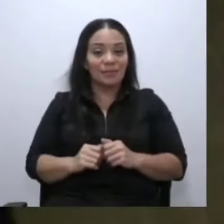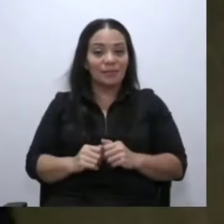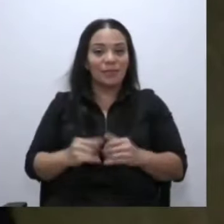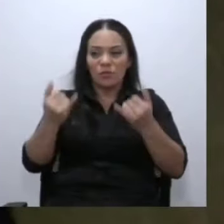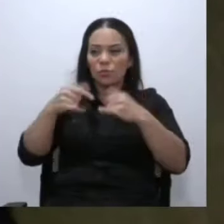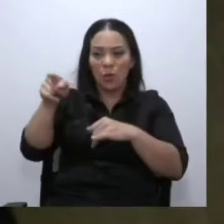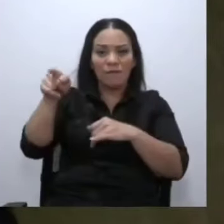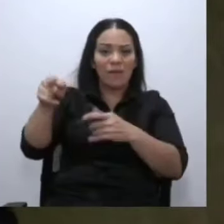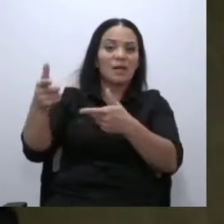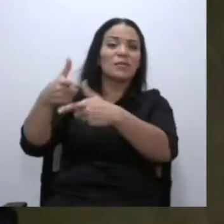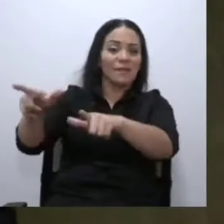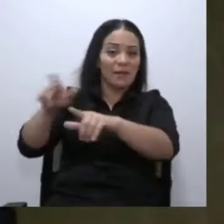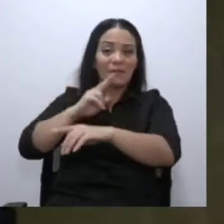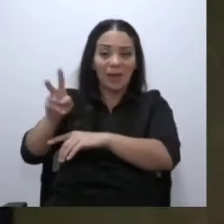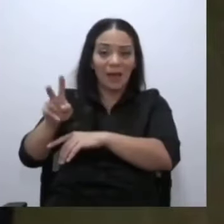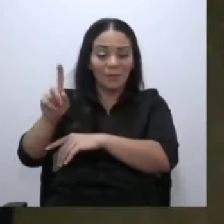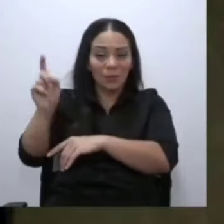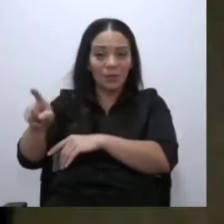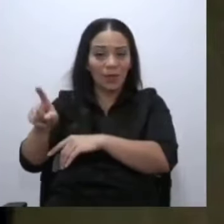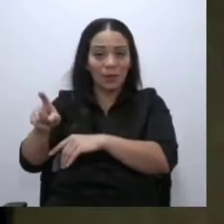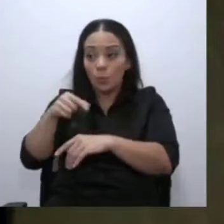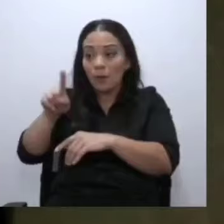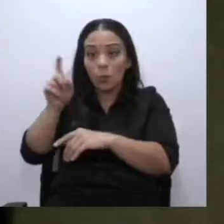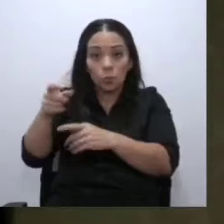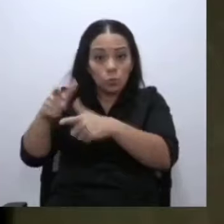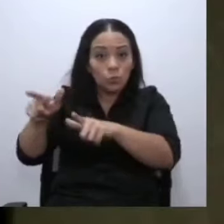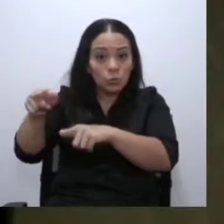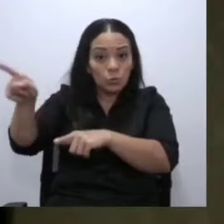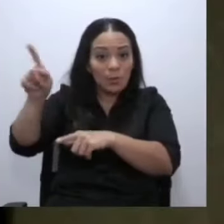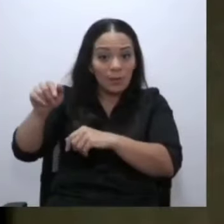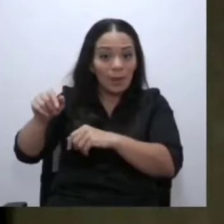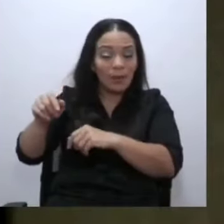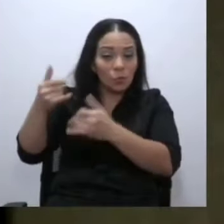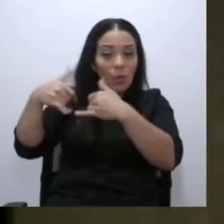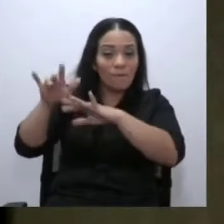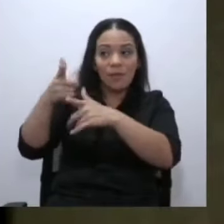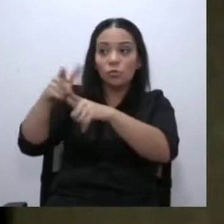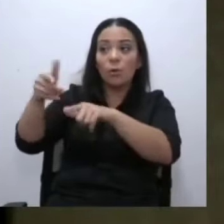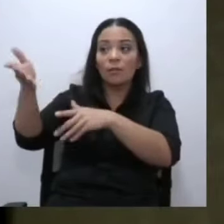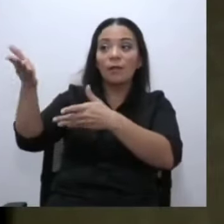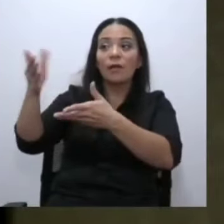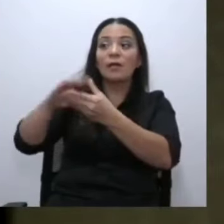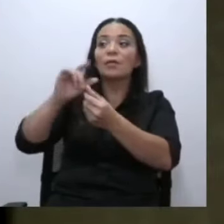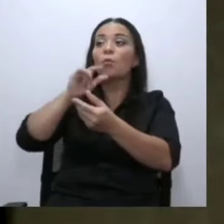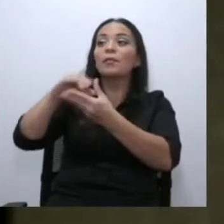cierto. Pregunto yo, ¿anda suelta todavía? ¿Alguien que me cuente?